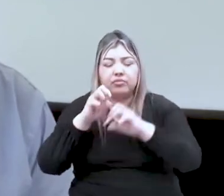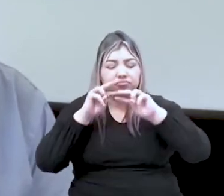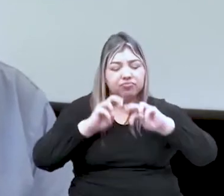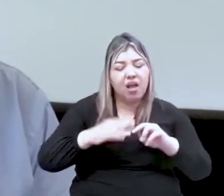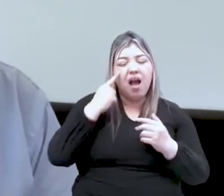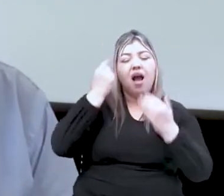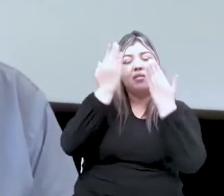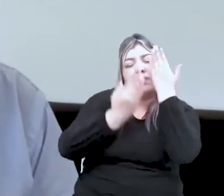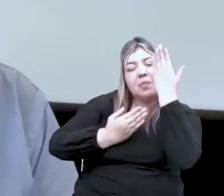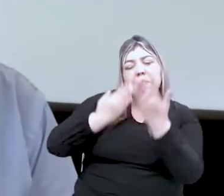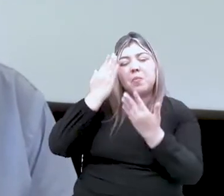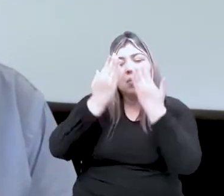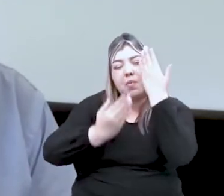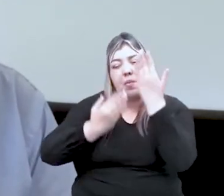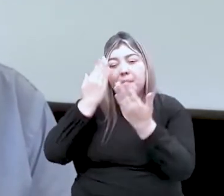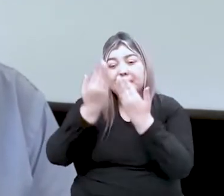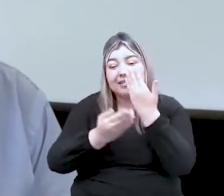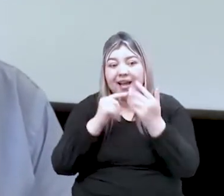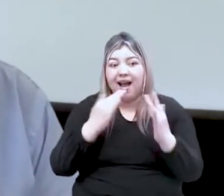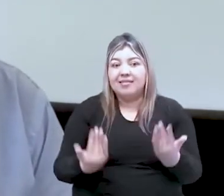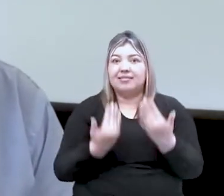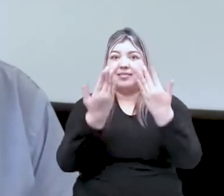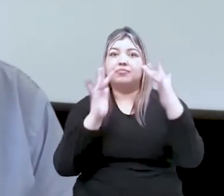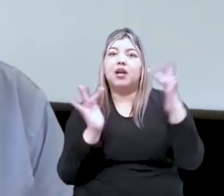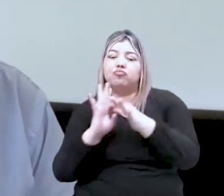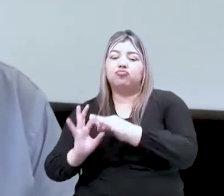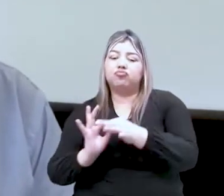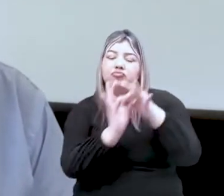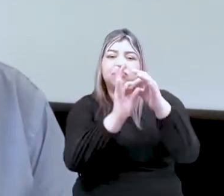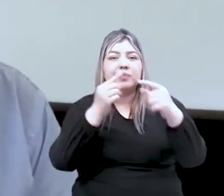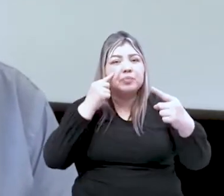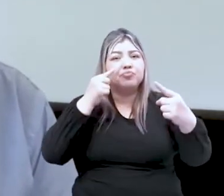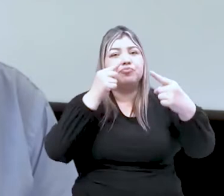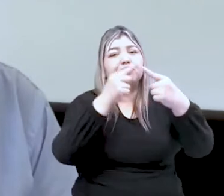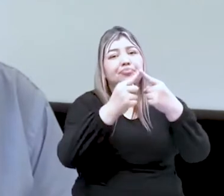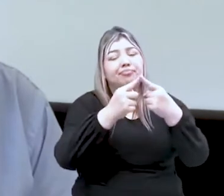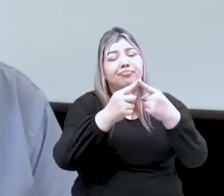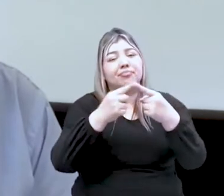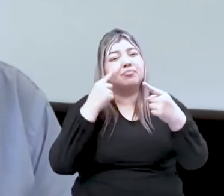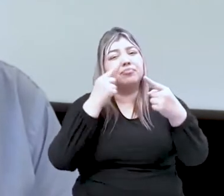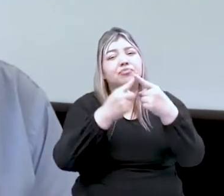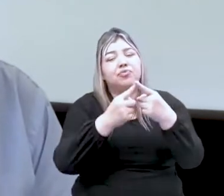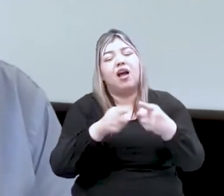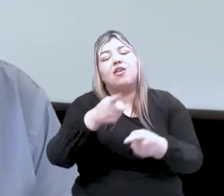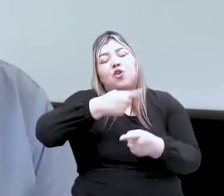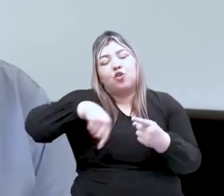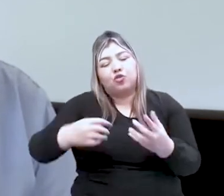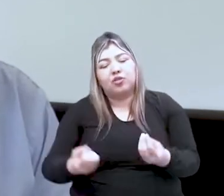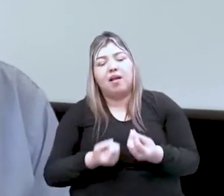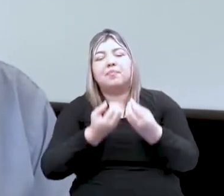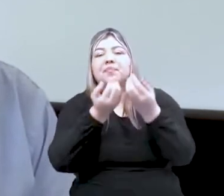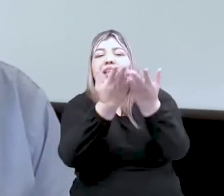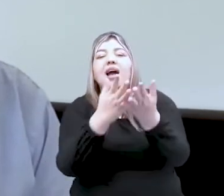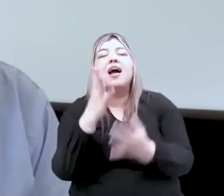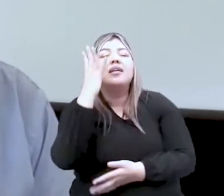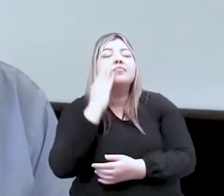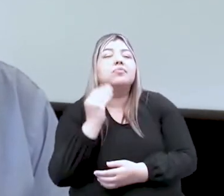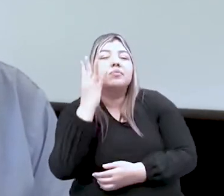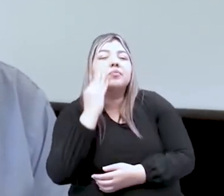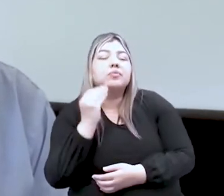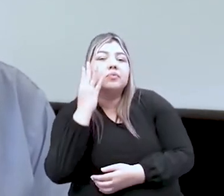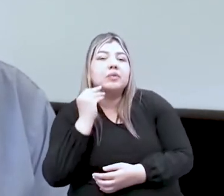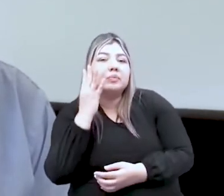podamos usar a favor de nuestros objetivos, en mejores condiciones estaremos de entregar experiencias de aprendizaje